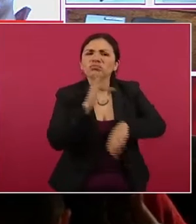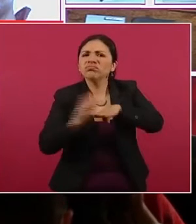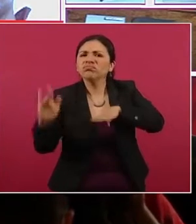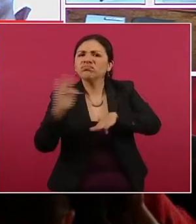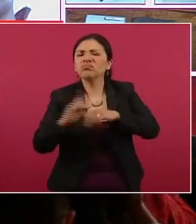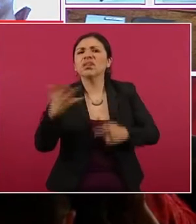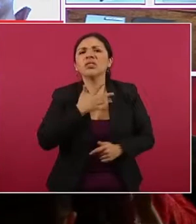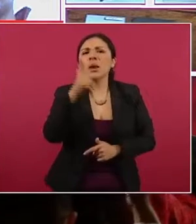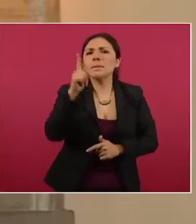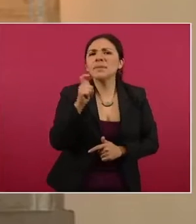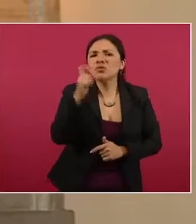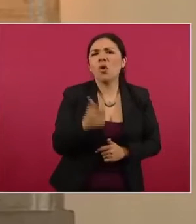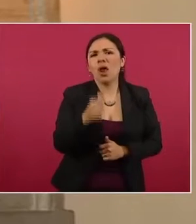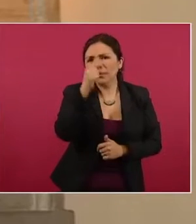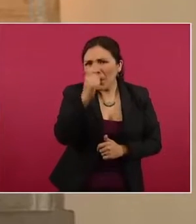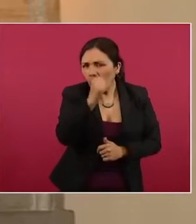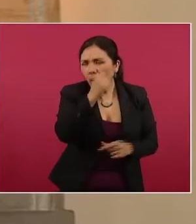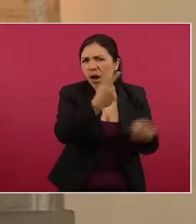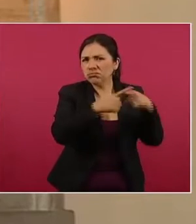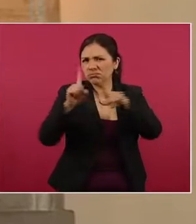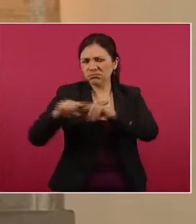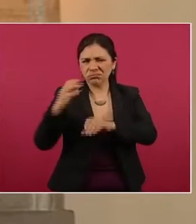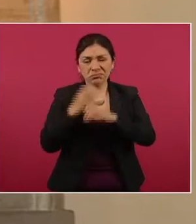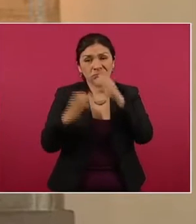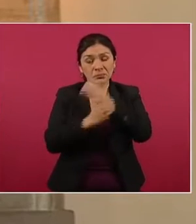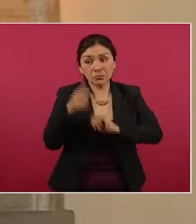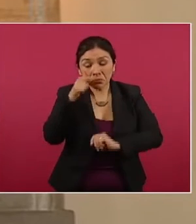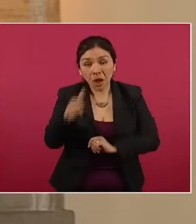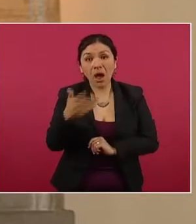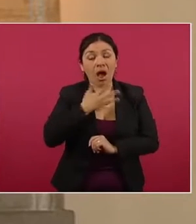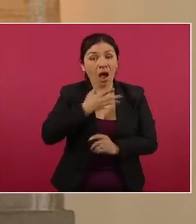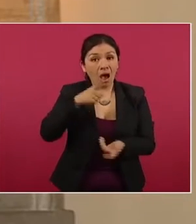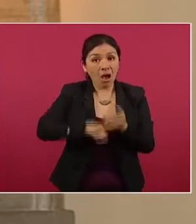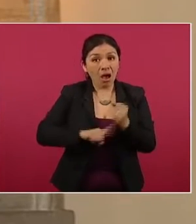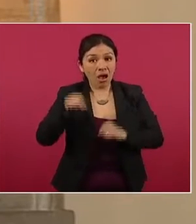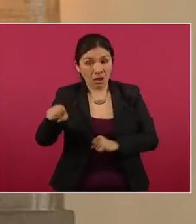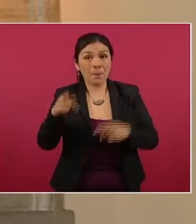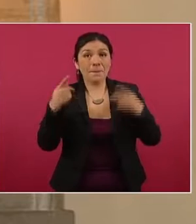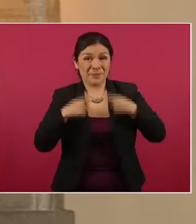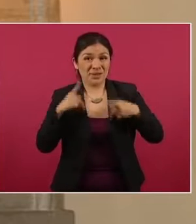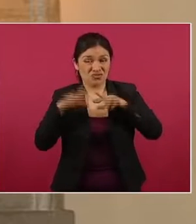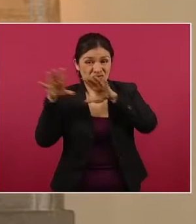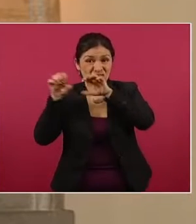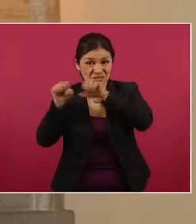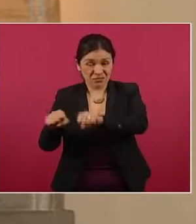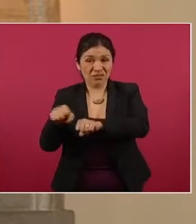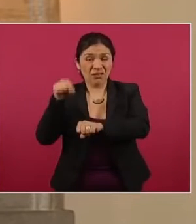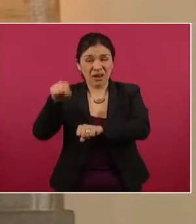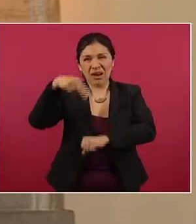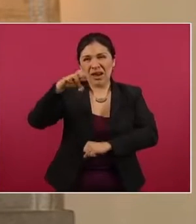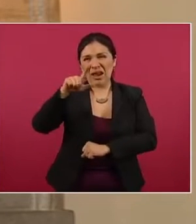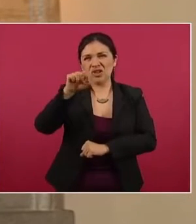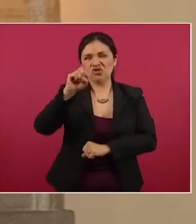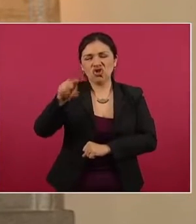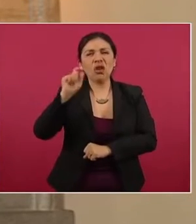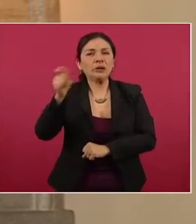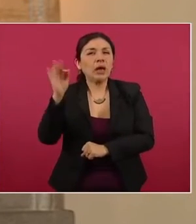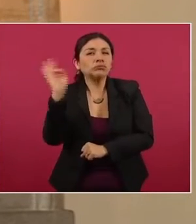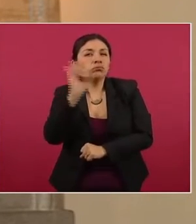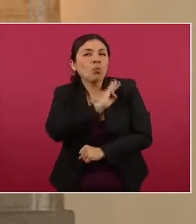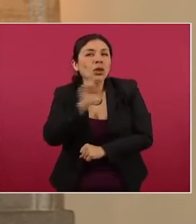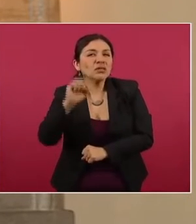otras sustancias. Es importante señalar que el detenido es el posible líder de una